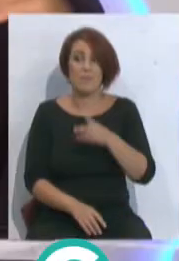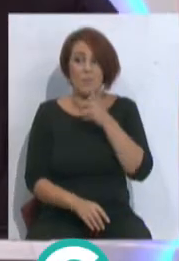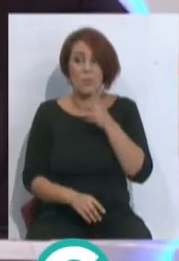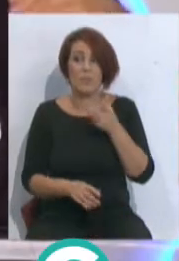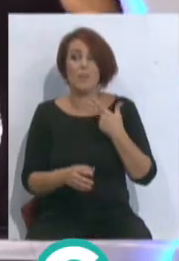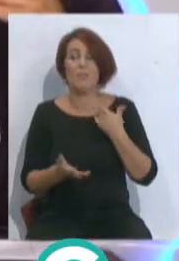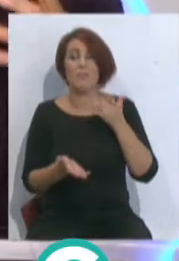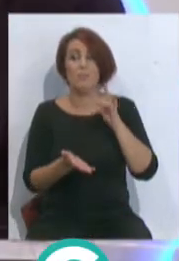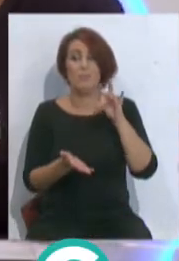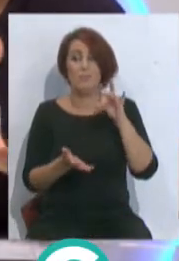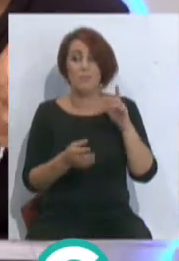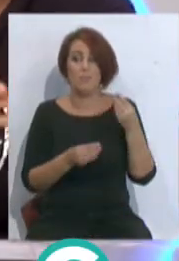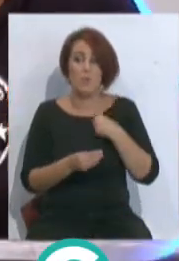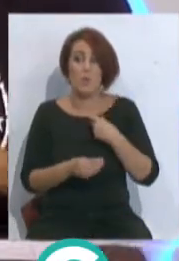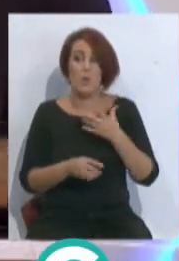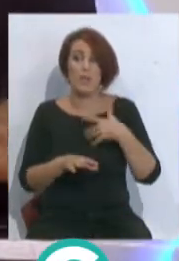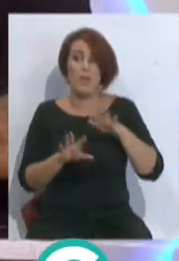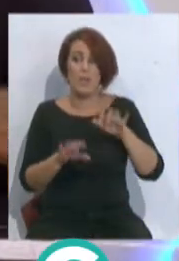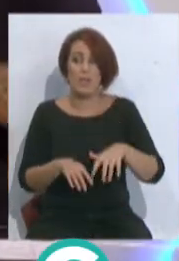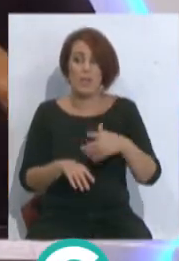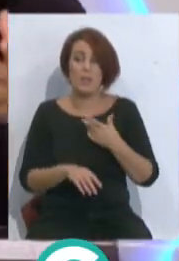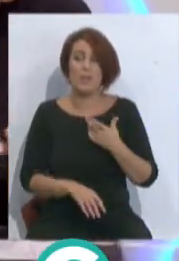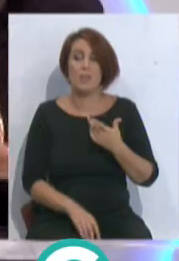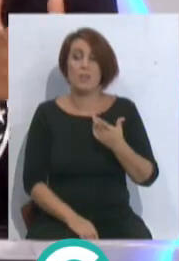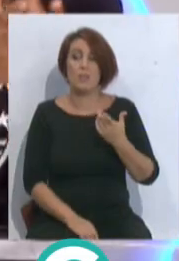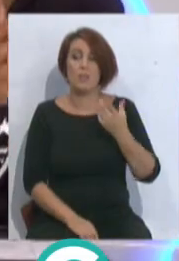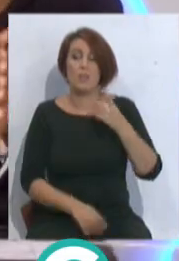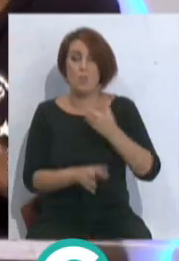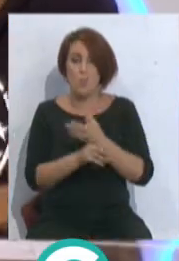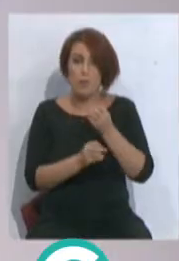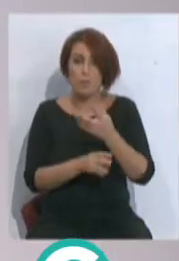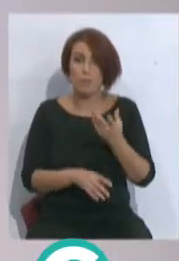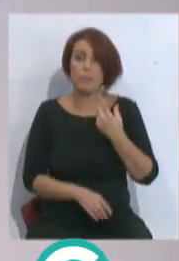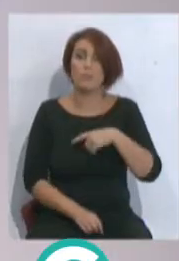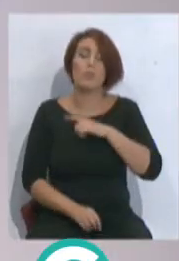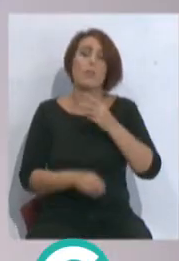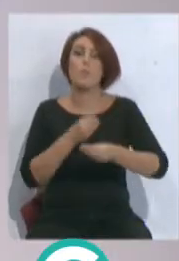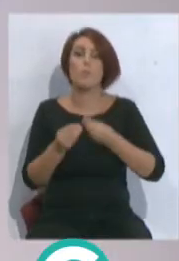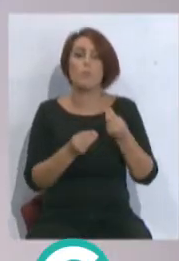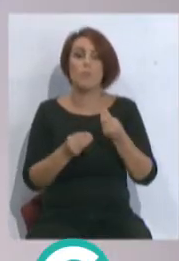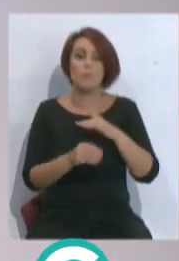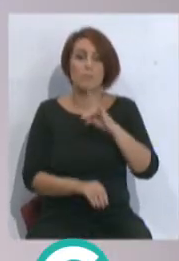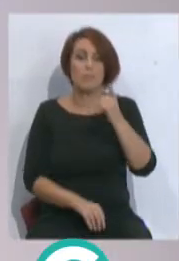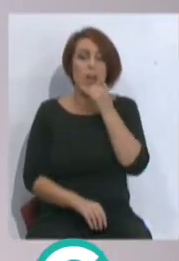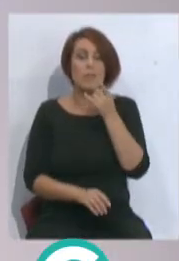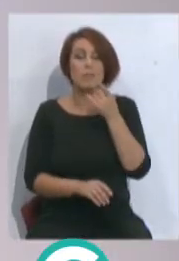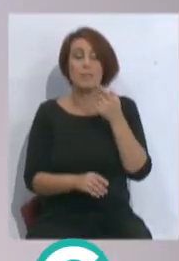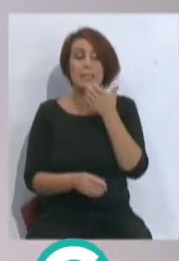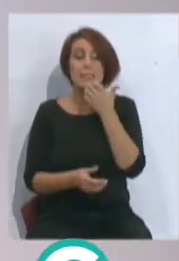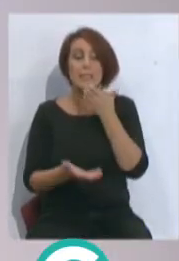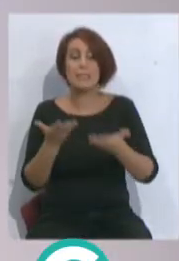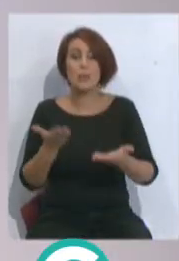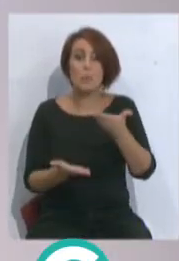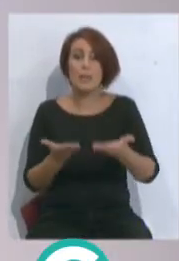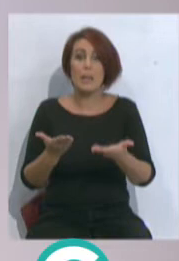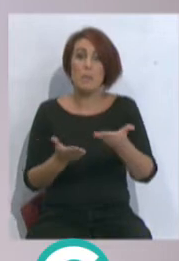porque se tocaba, porque esa era la forma que tenía que el Cádiz. ¿verdad? Yo creo que haríamos mal en comparar lo